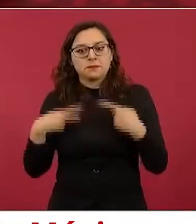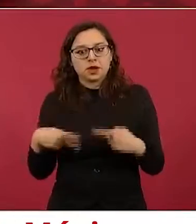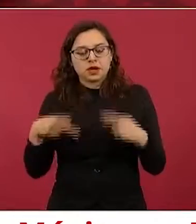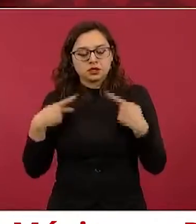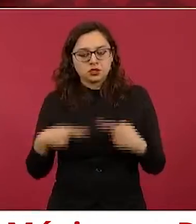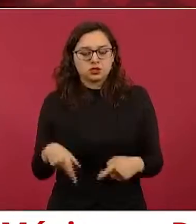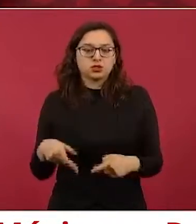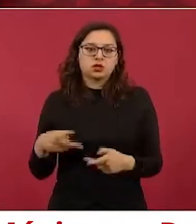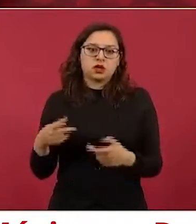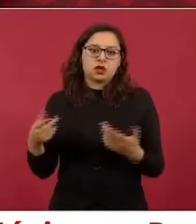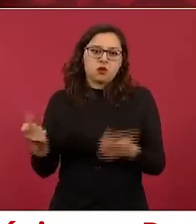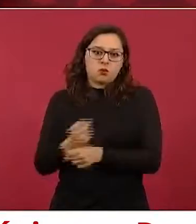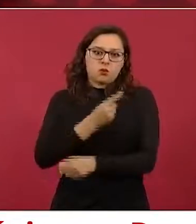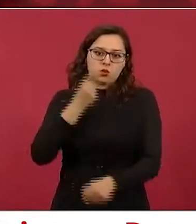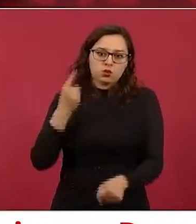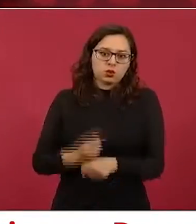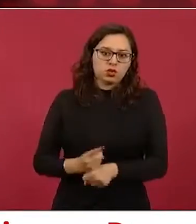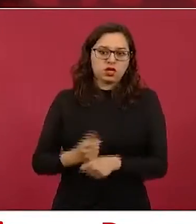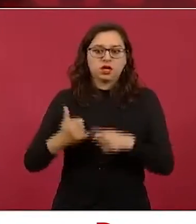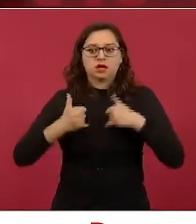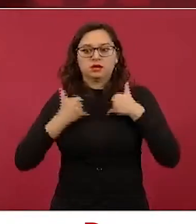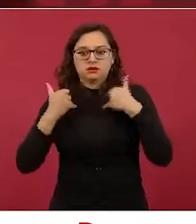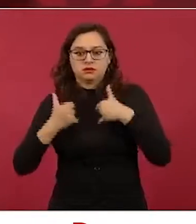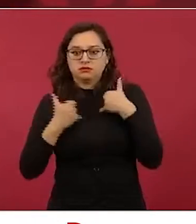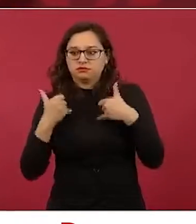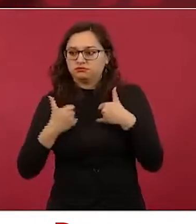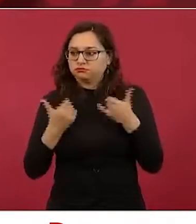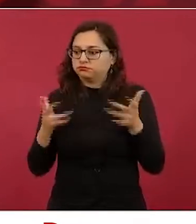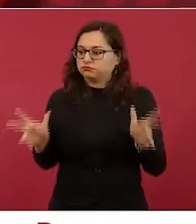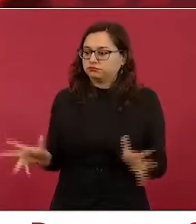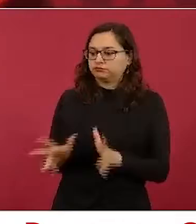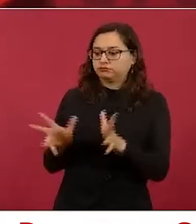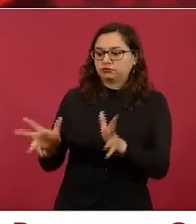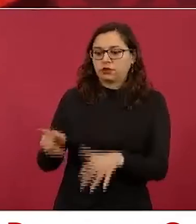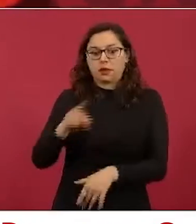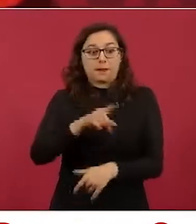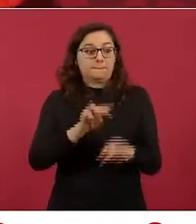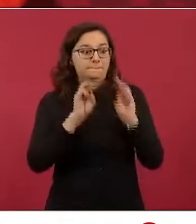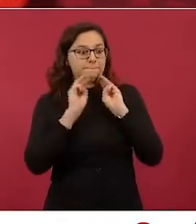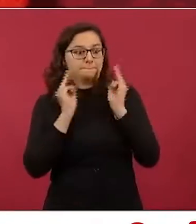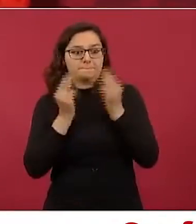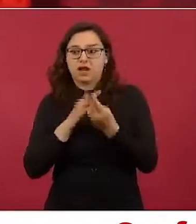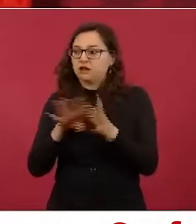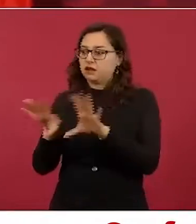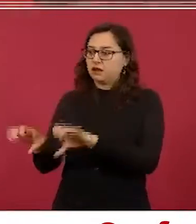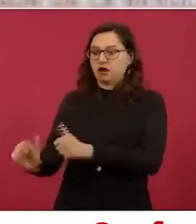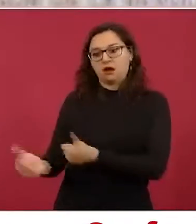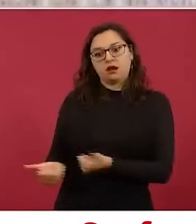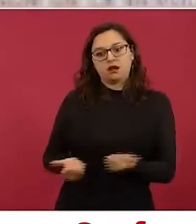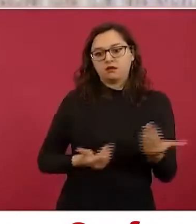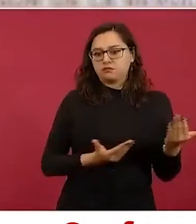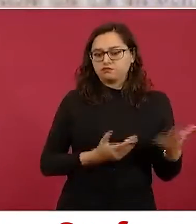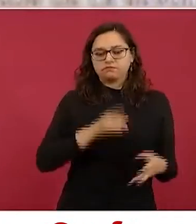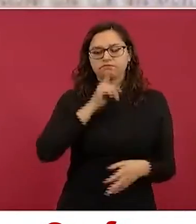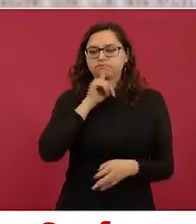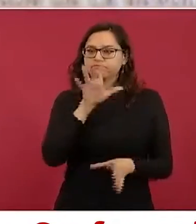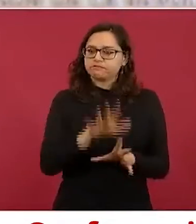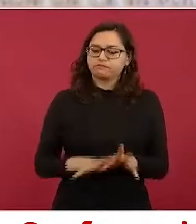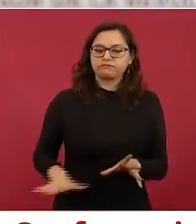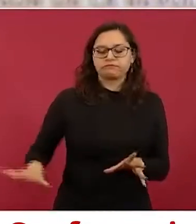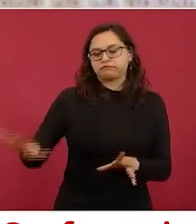sobre todo a los jóvenes, y que no sean enganchados por la delincuencia en Aguililla y en